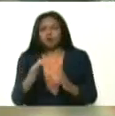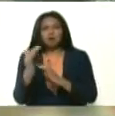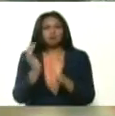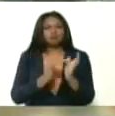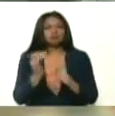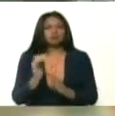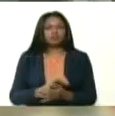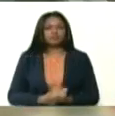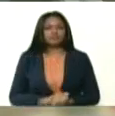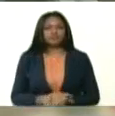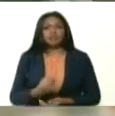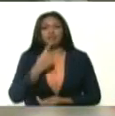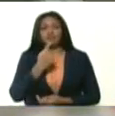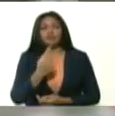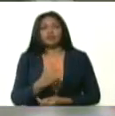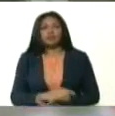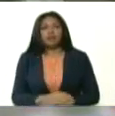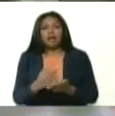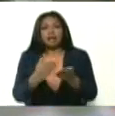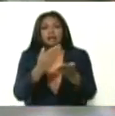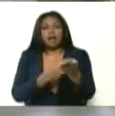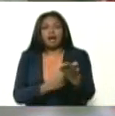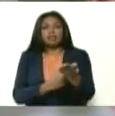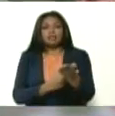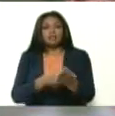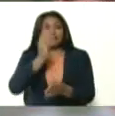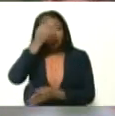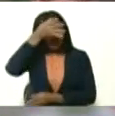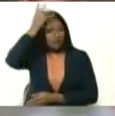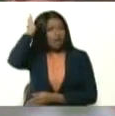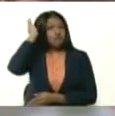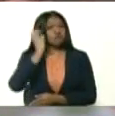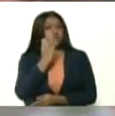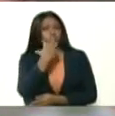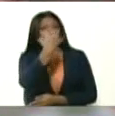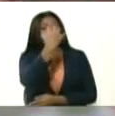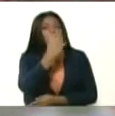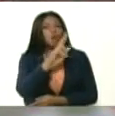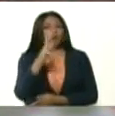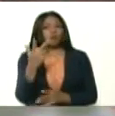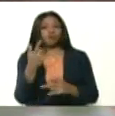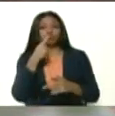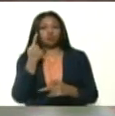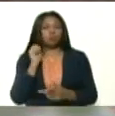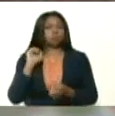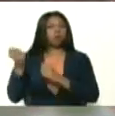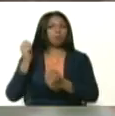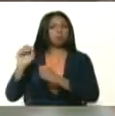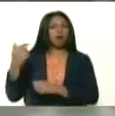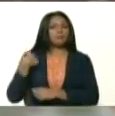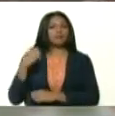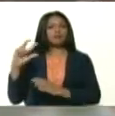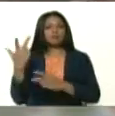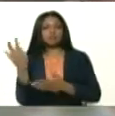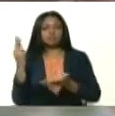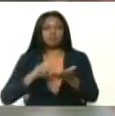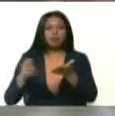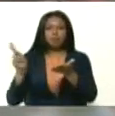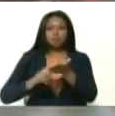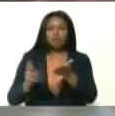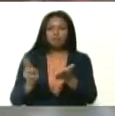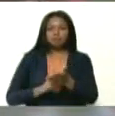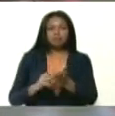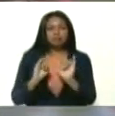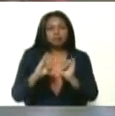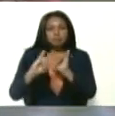Jesús le dijo, antes que cante el gallo, me negarás tres veces. Y así fue, lo negó tres veces.